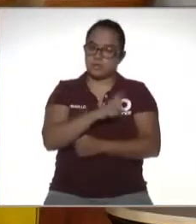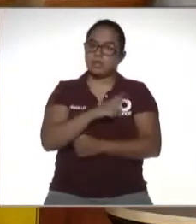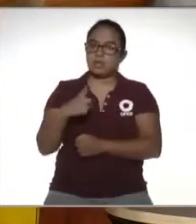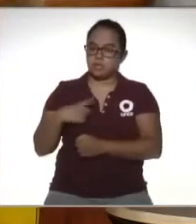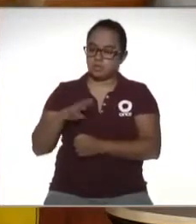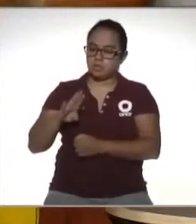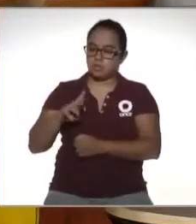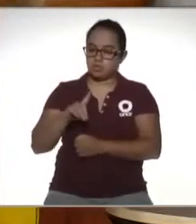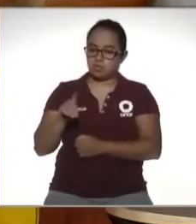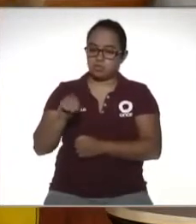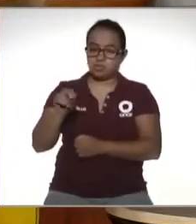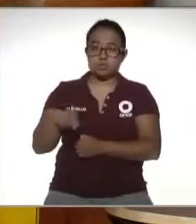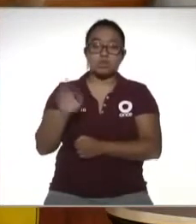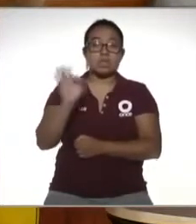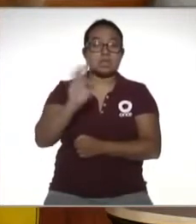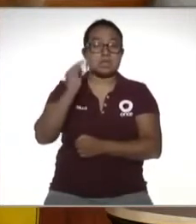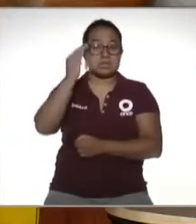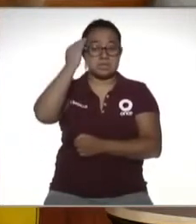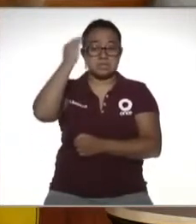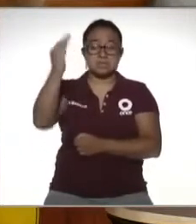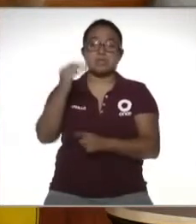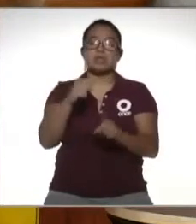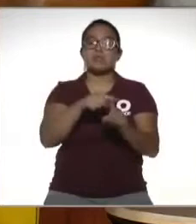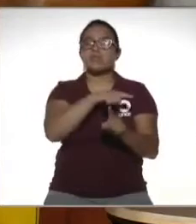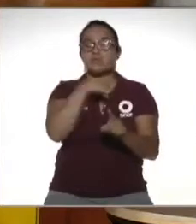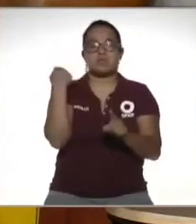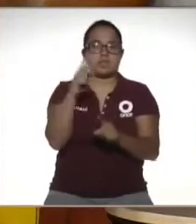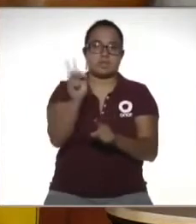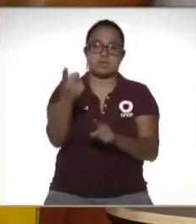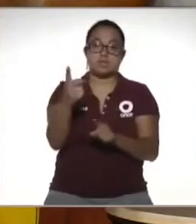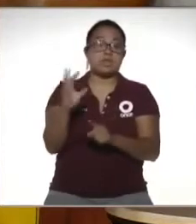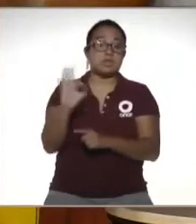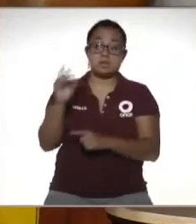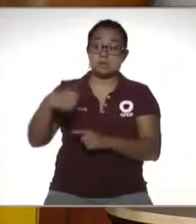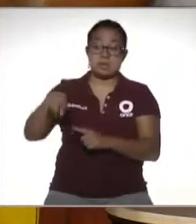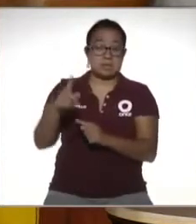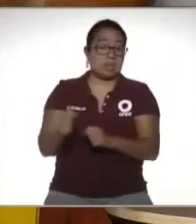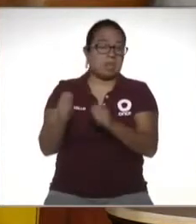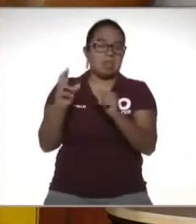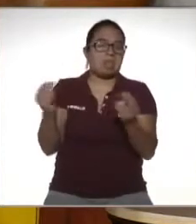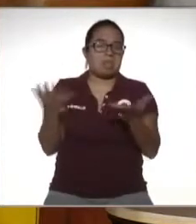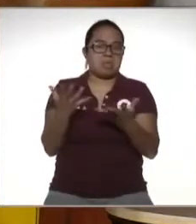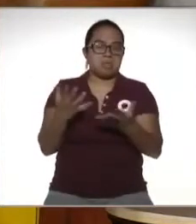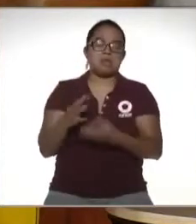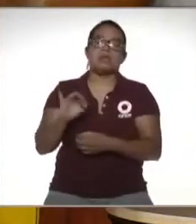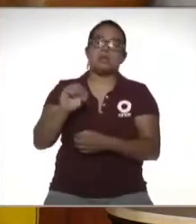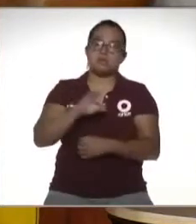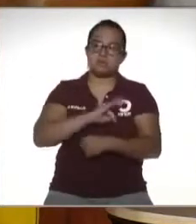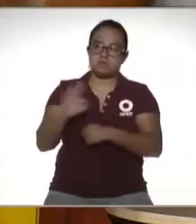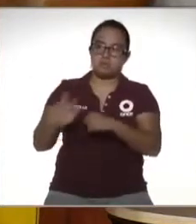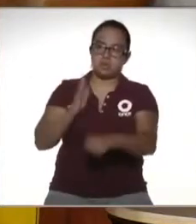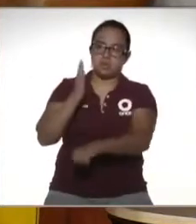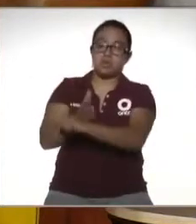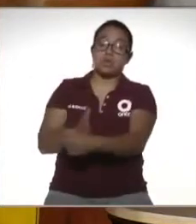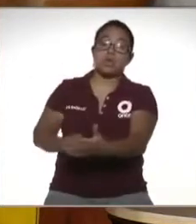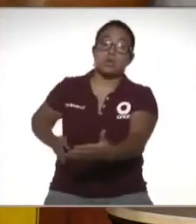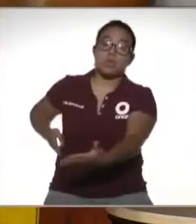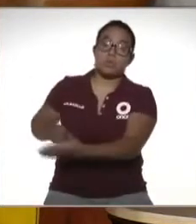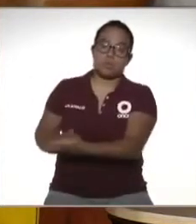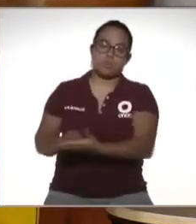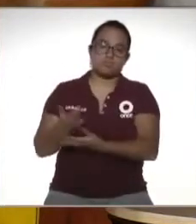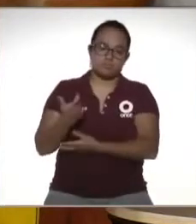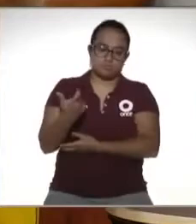abrir su buzón tributario y si el plazo se les vence en diciembre en caso de que no lo hagan entonces si van a tener una sanción una multa